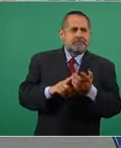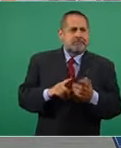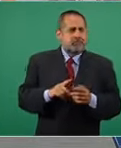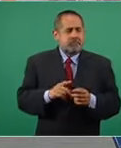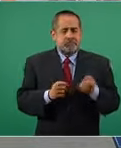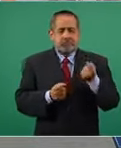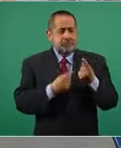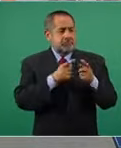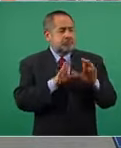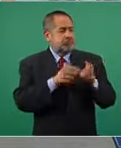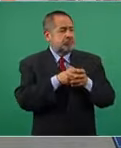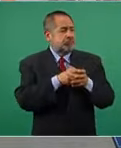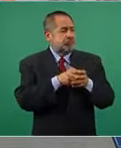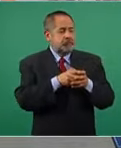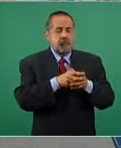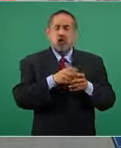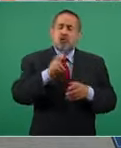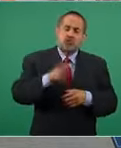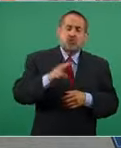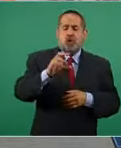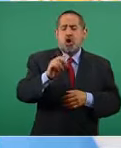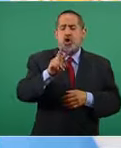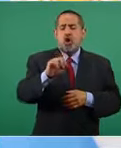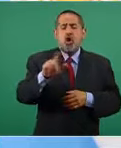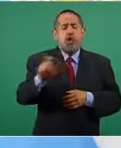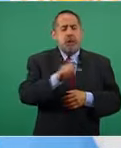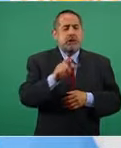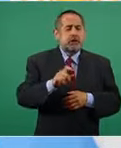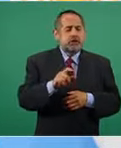está de adorno y